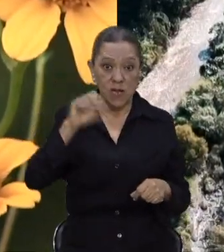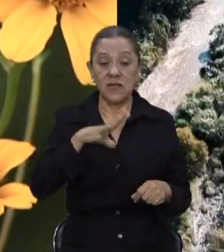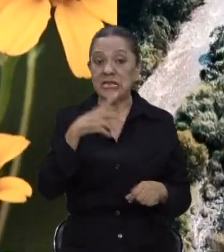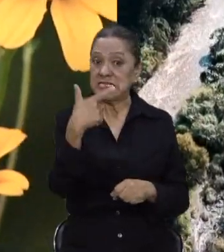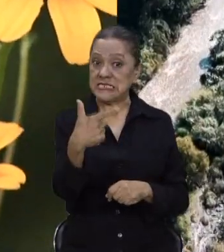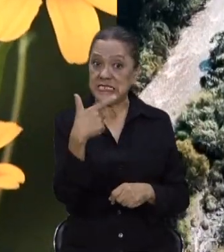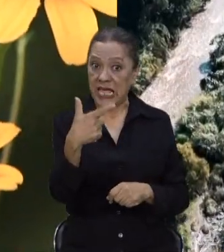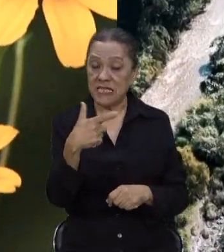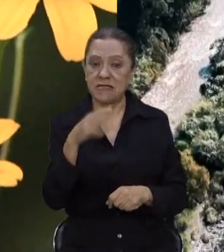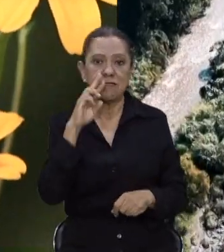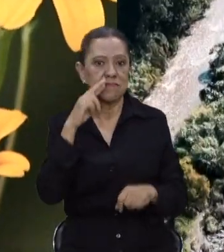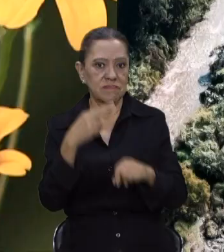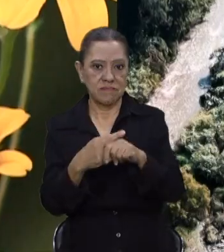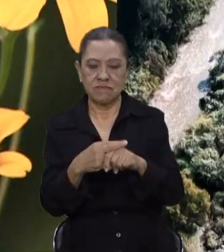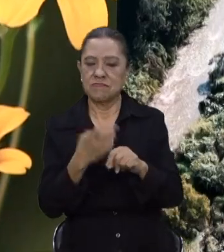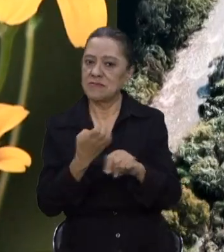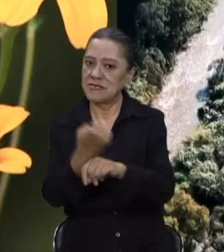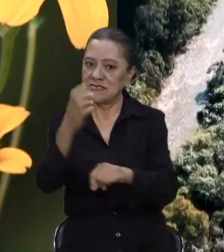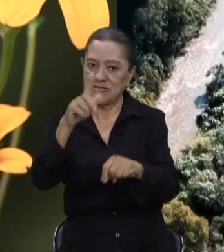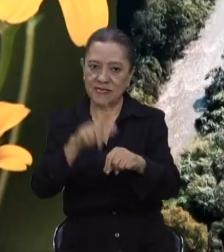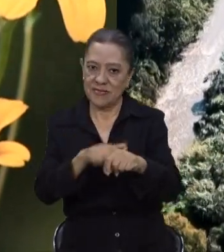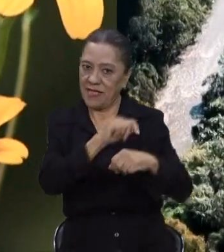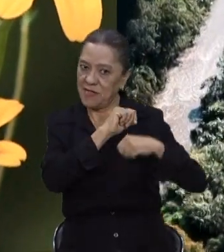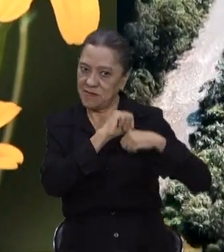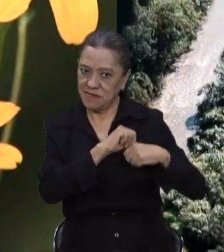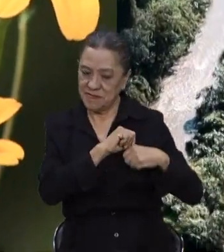con siete de ellas de competencia estatal.